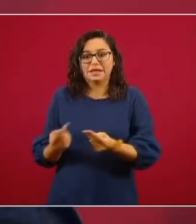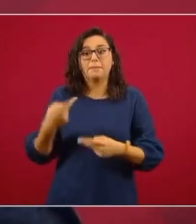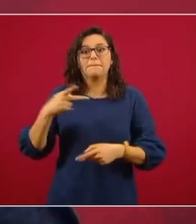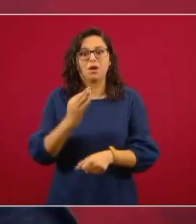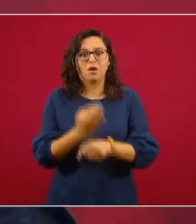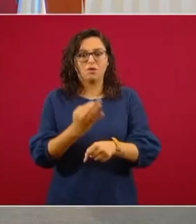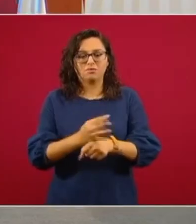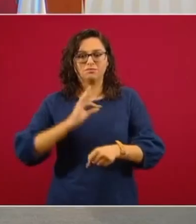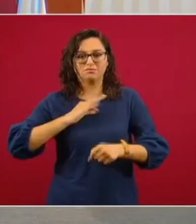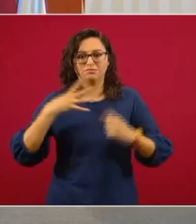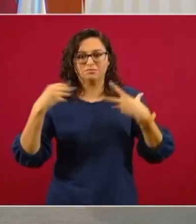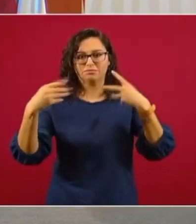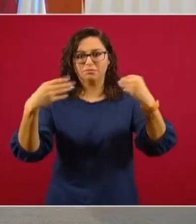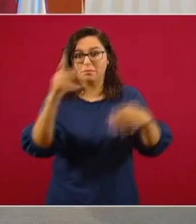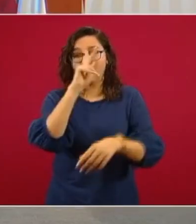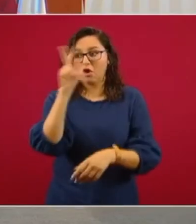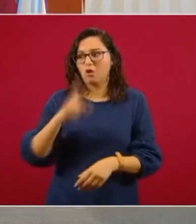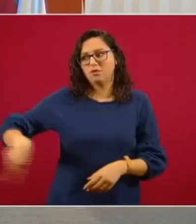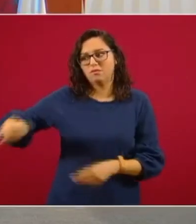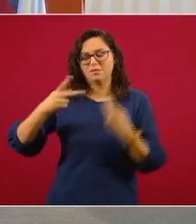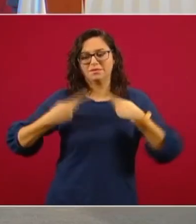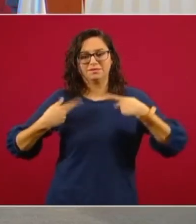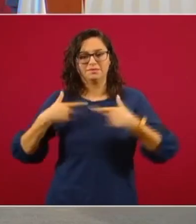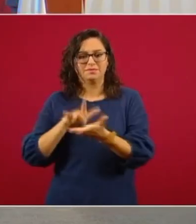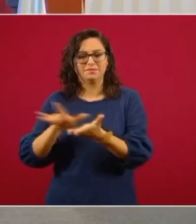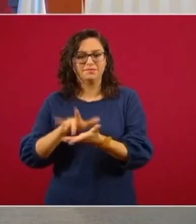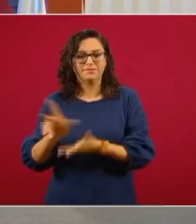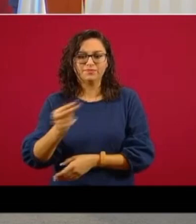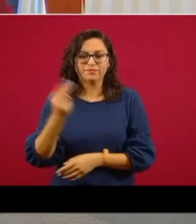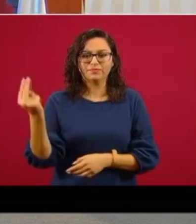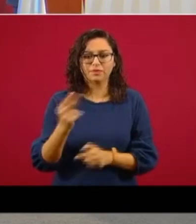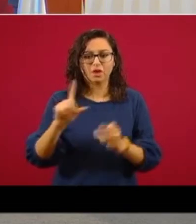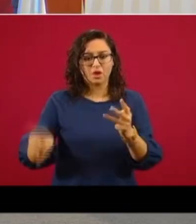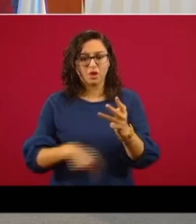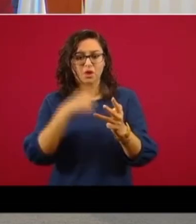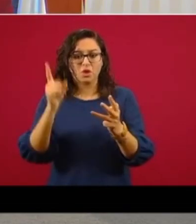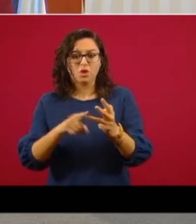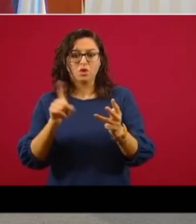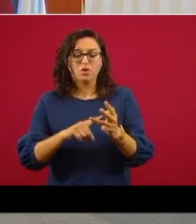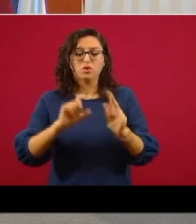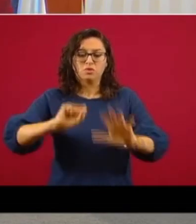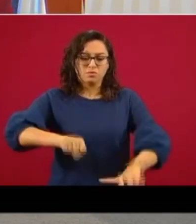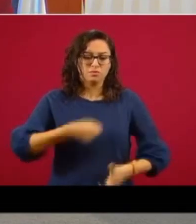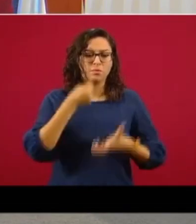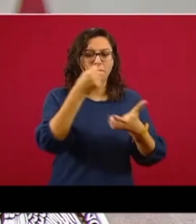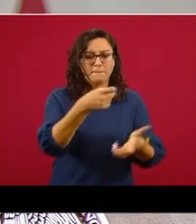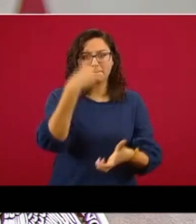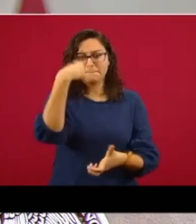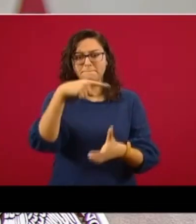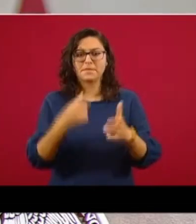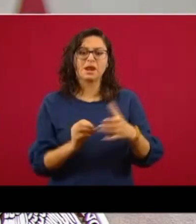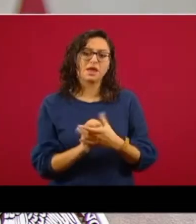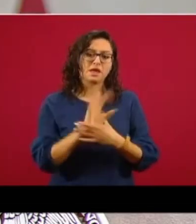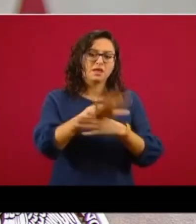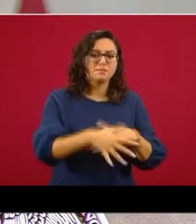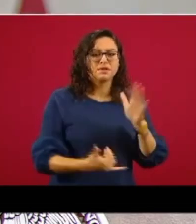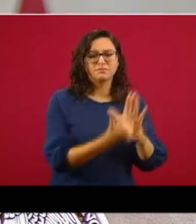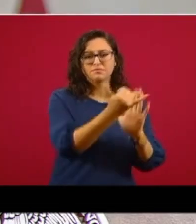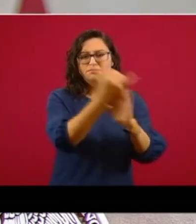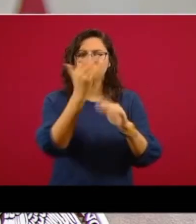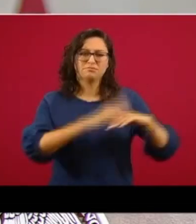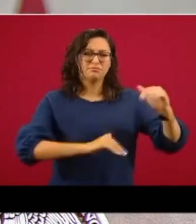5.5 por ciento. Los proyectos de inversión tienen un incremento del 5.5